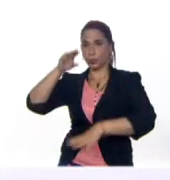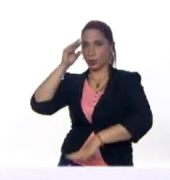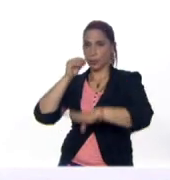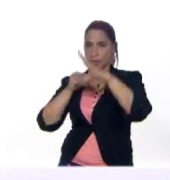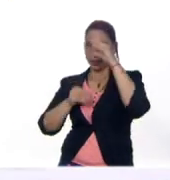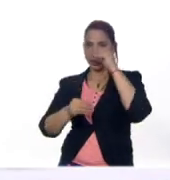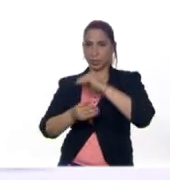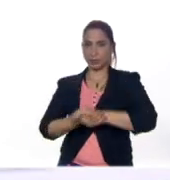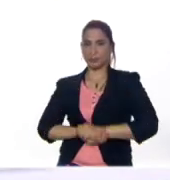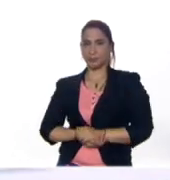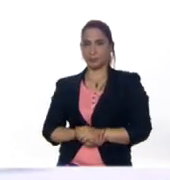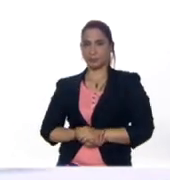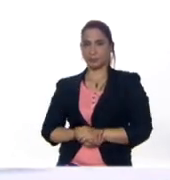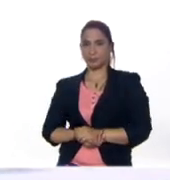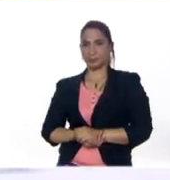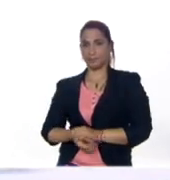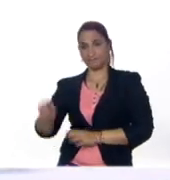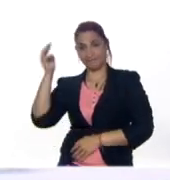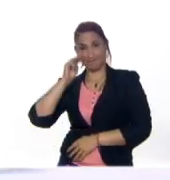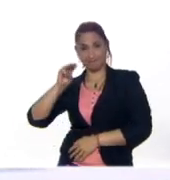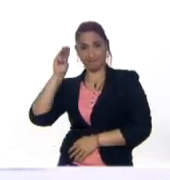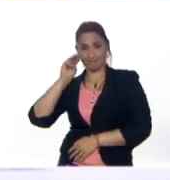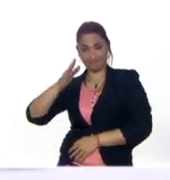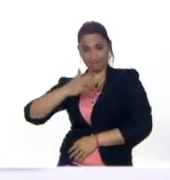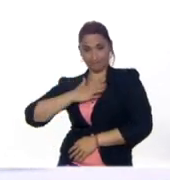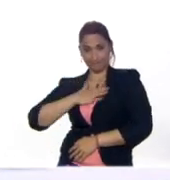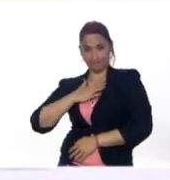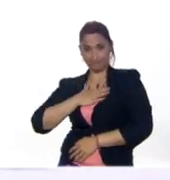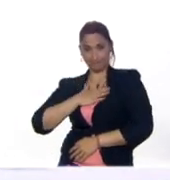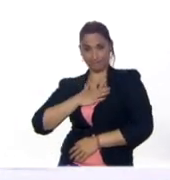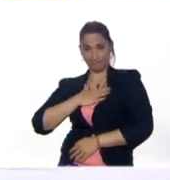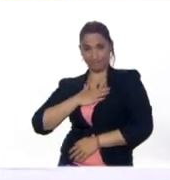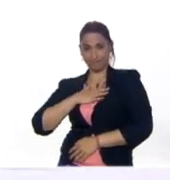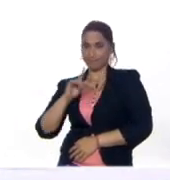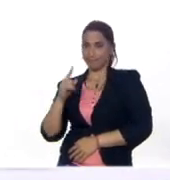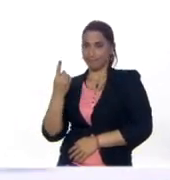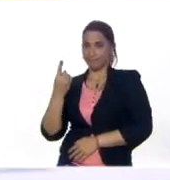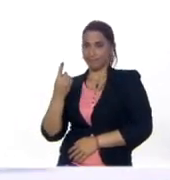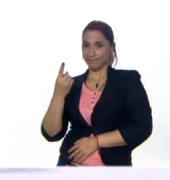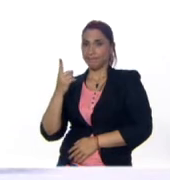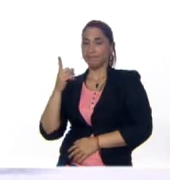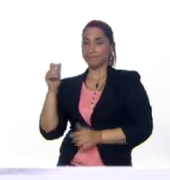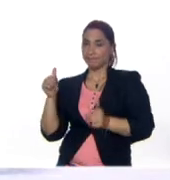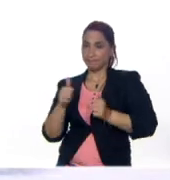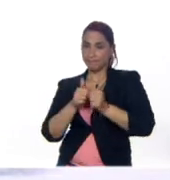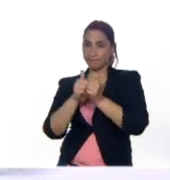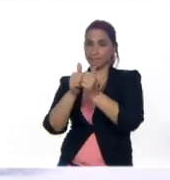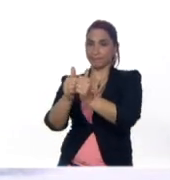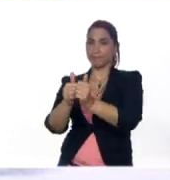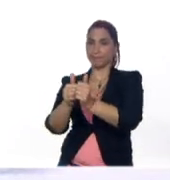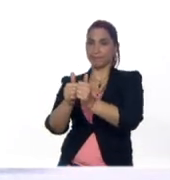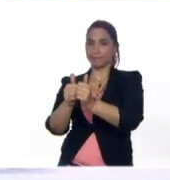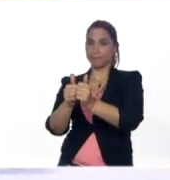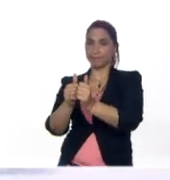recursos para el aprendizaje les habla su maestra Janet Valera docente de primaria y me acompaña mi